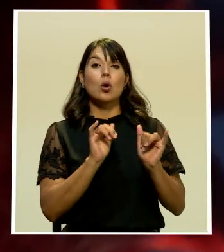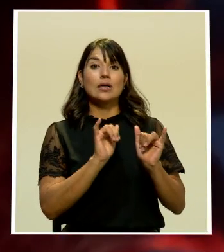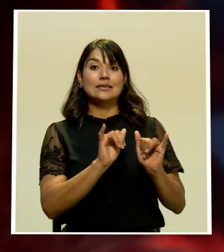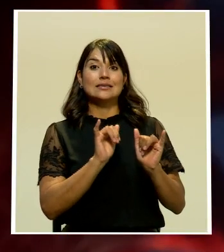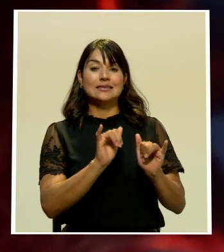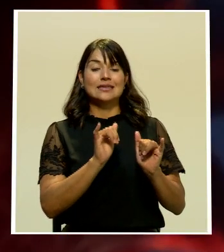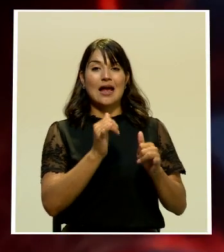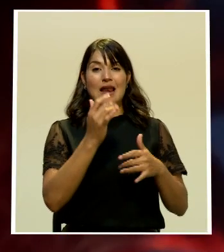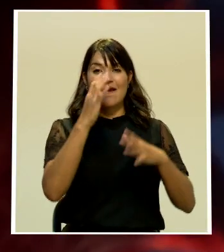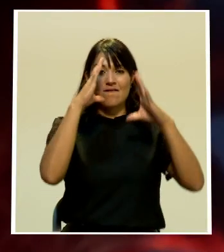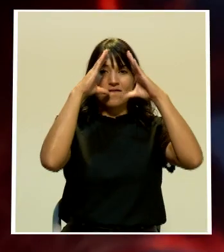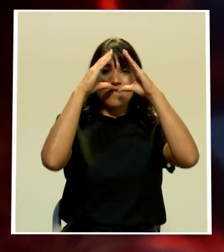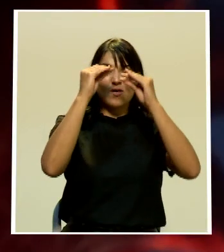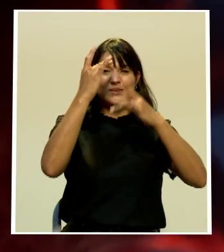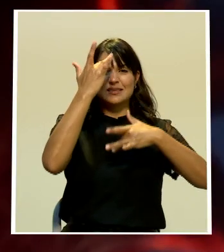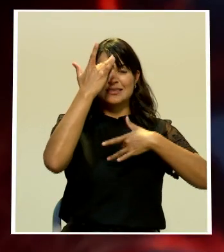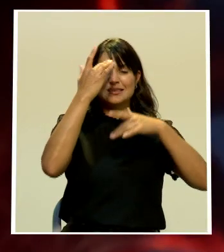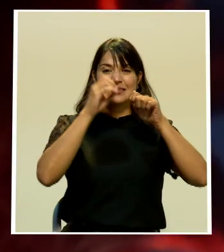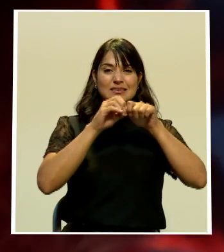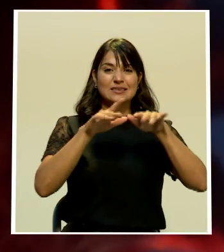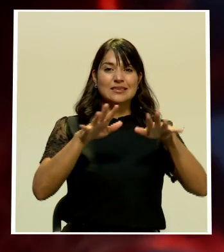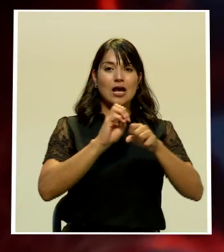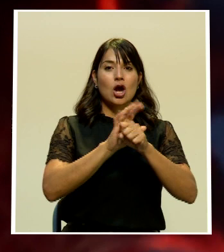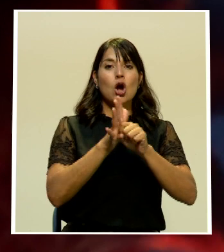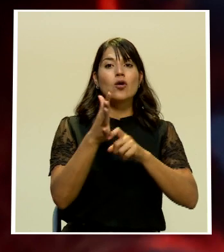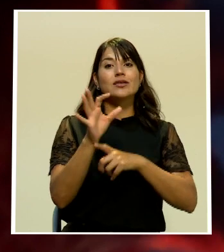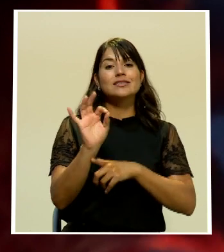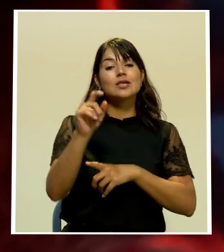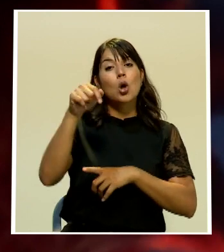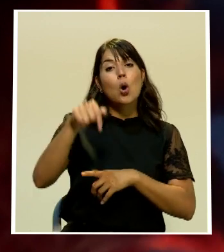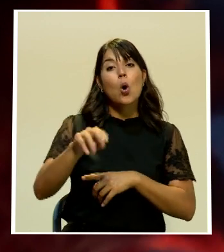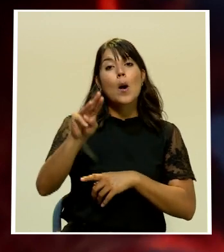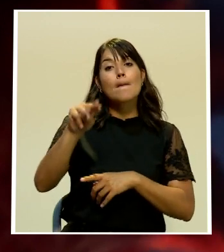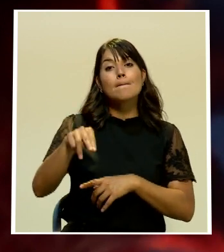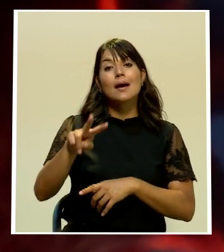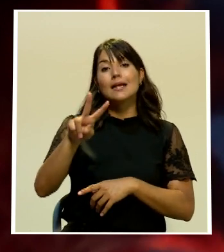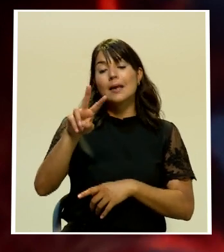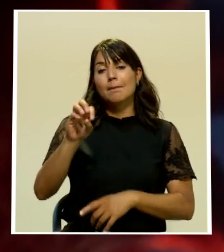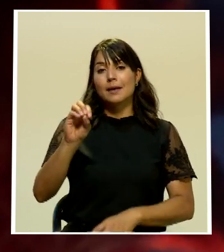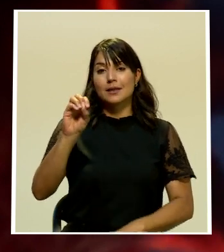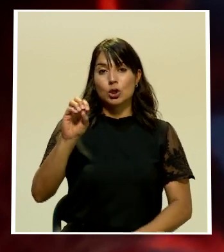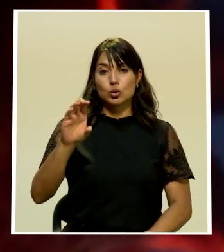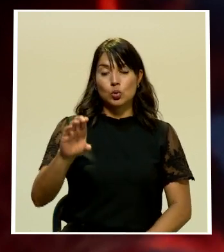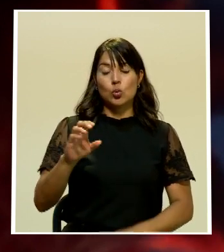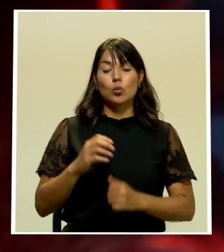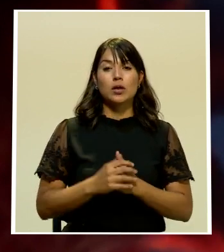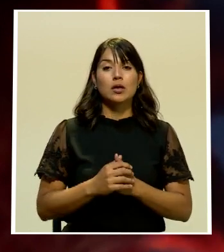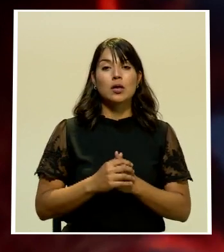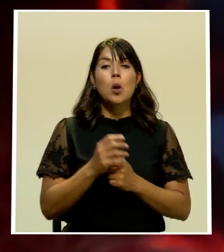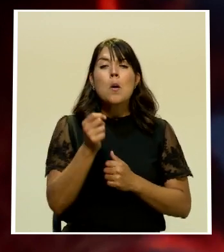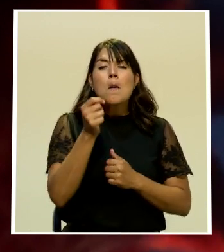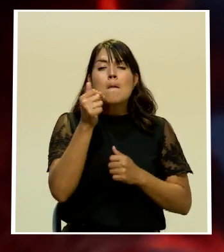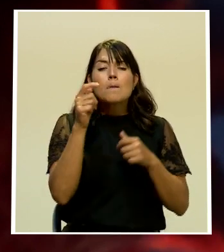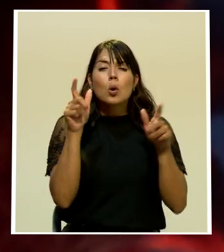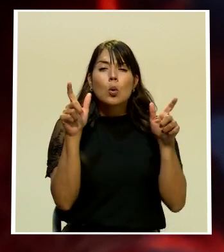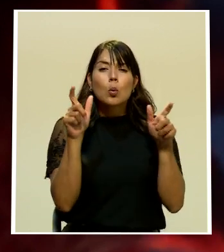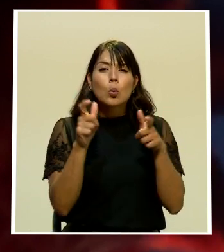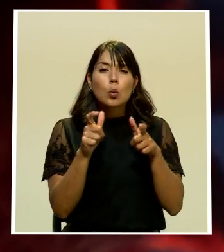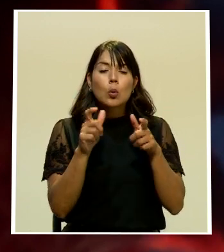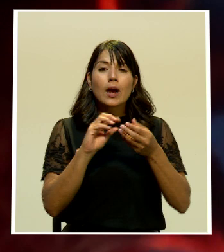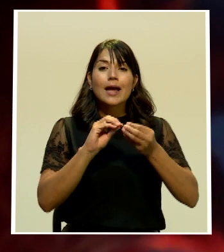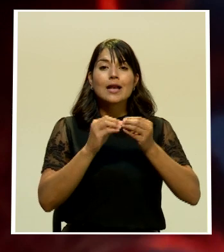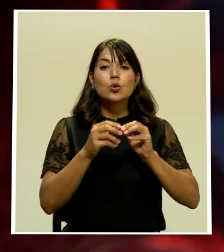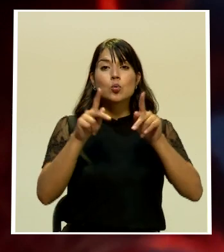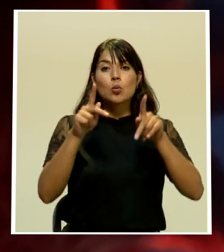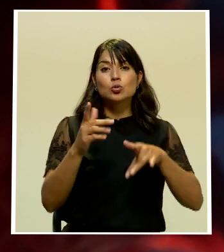epidemiológico con los datos COVID para hoy martes 20 de octubre una leve baja en la cantidad